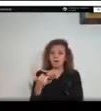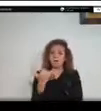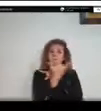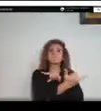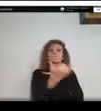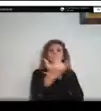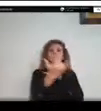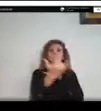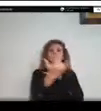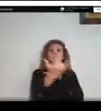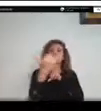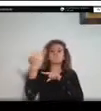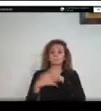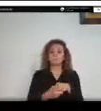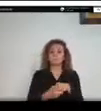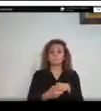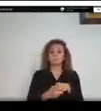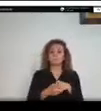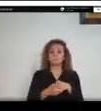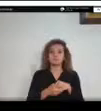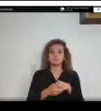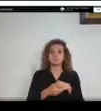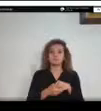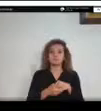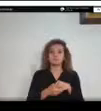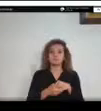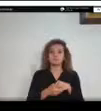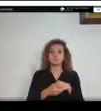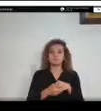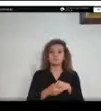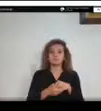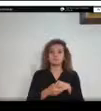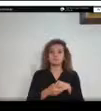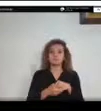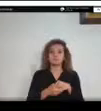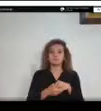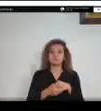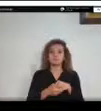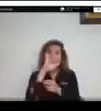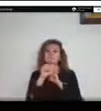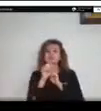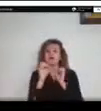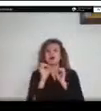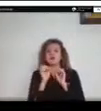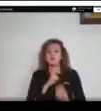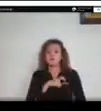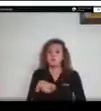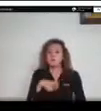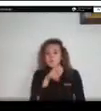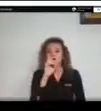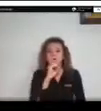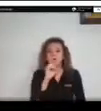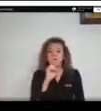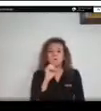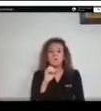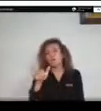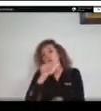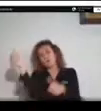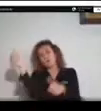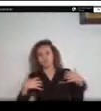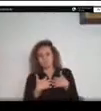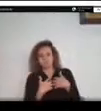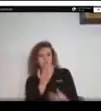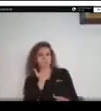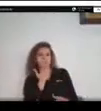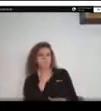anaconda la babilla o el cachepre que he llamado también babo morichalero por su color y porque se halla principalmente en